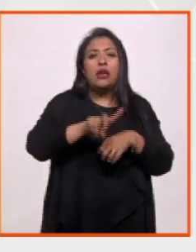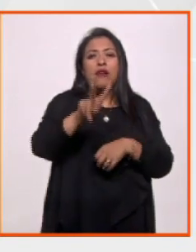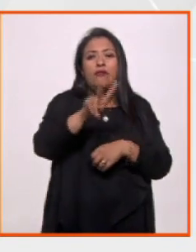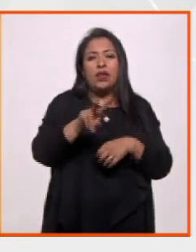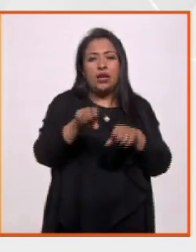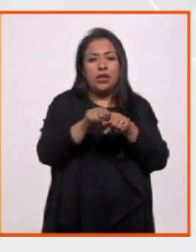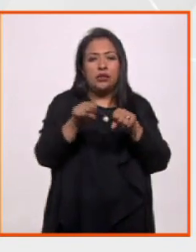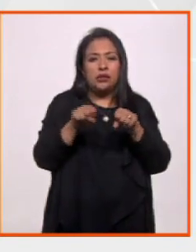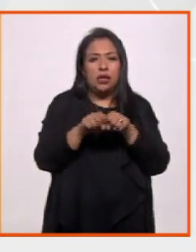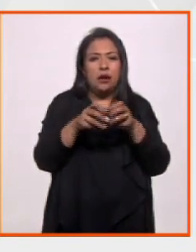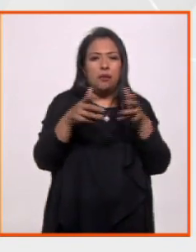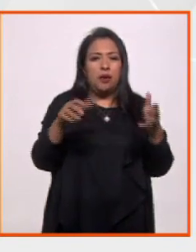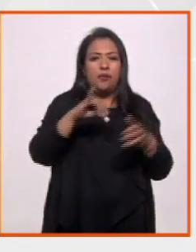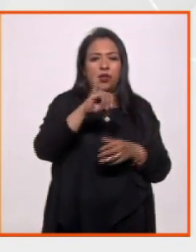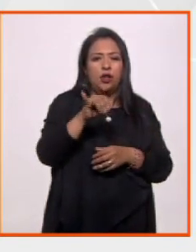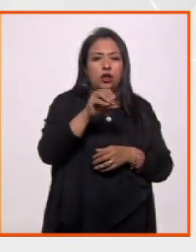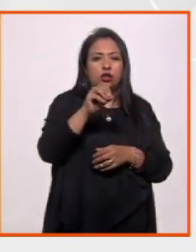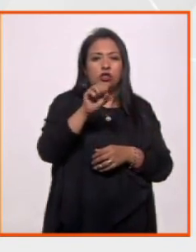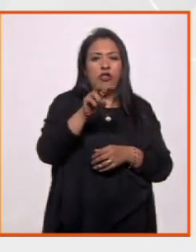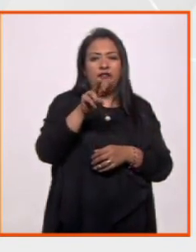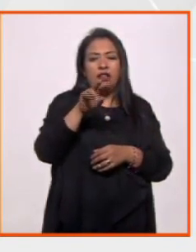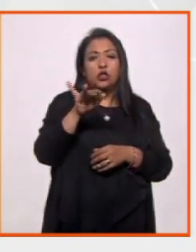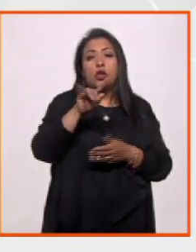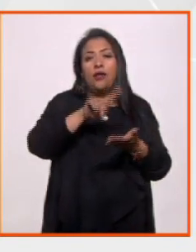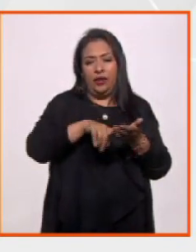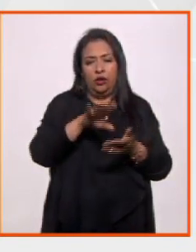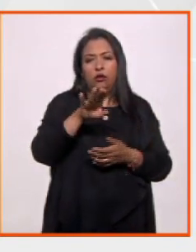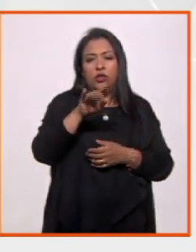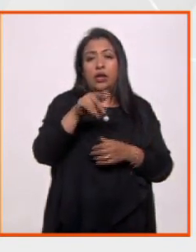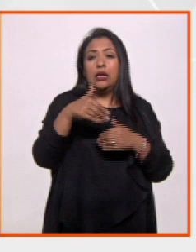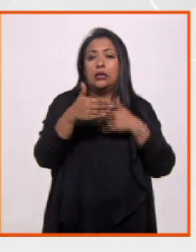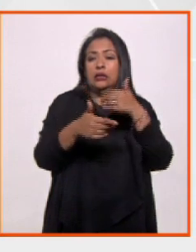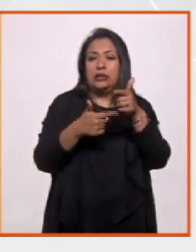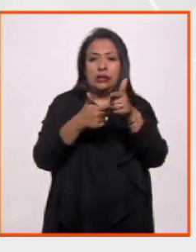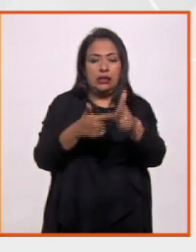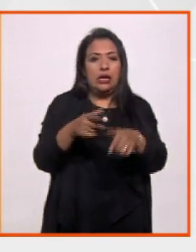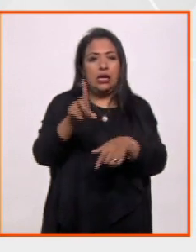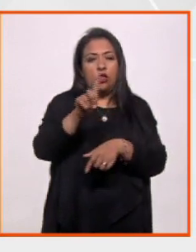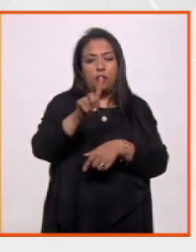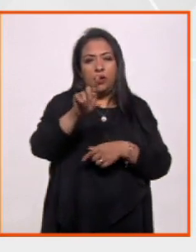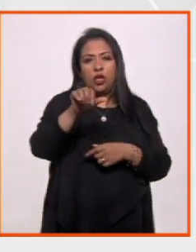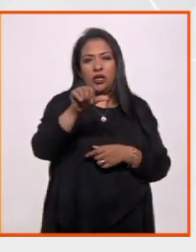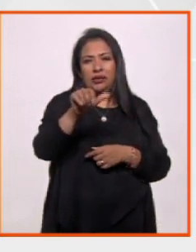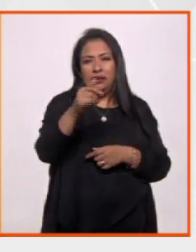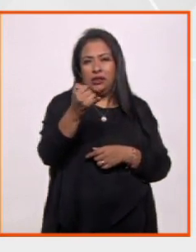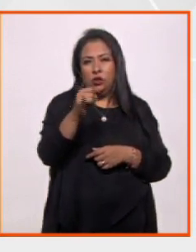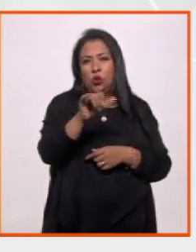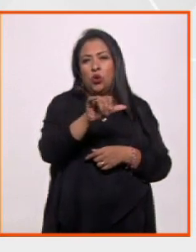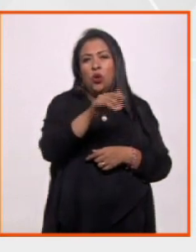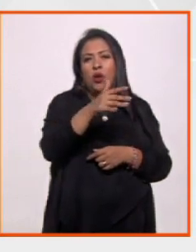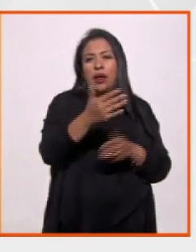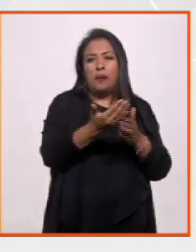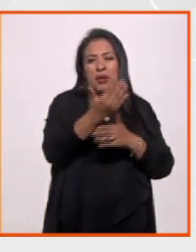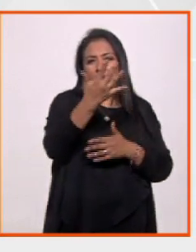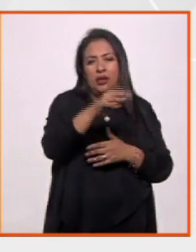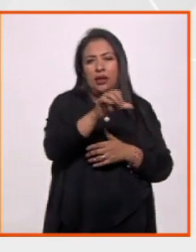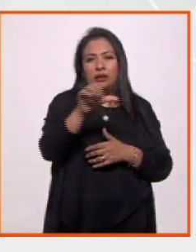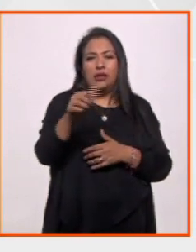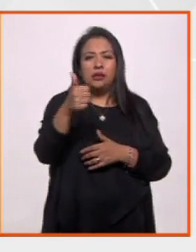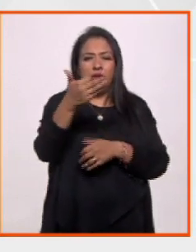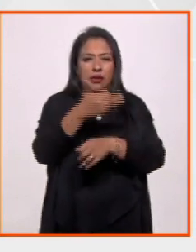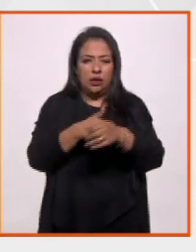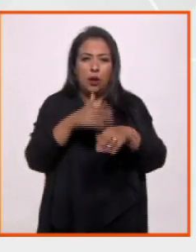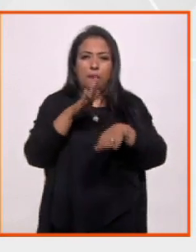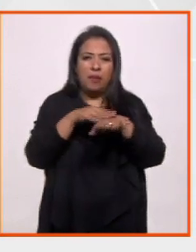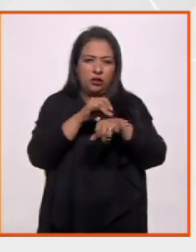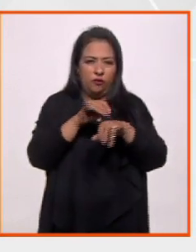Aula Magna José Vasconcelos del CENART y continúa hasta el domingo 16 de junio de las 10 a las 18 horas. Para